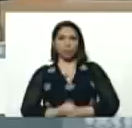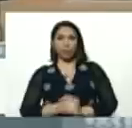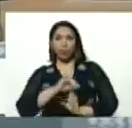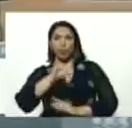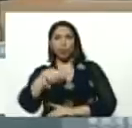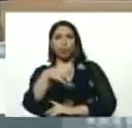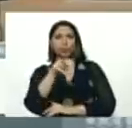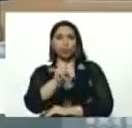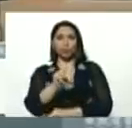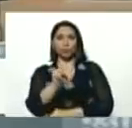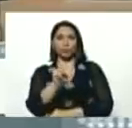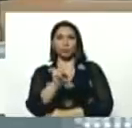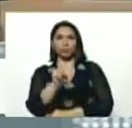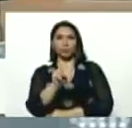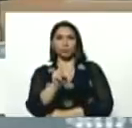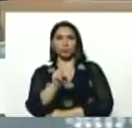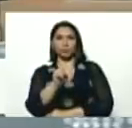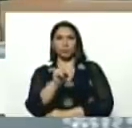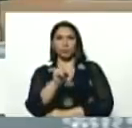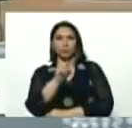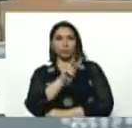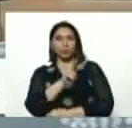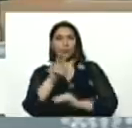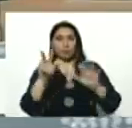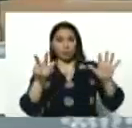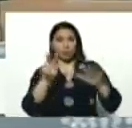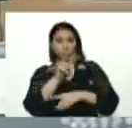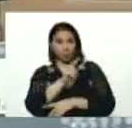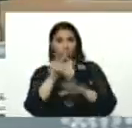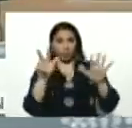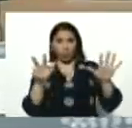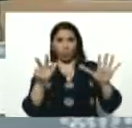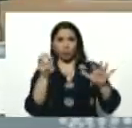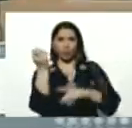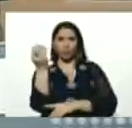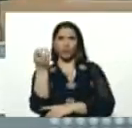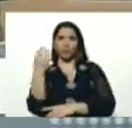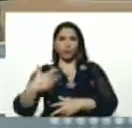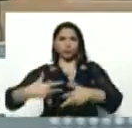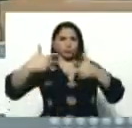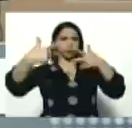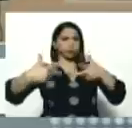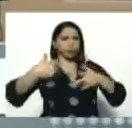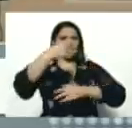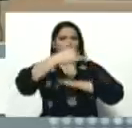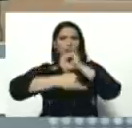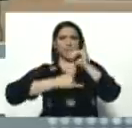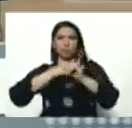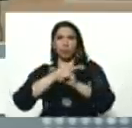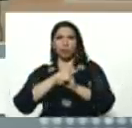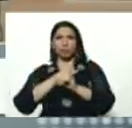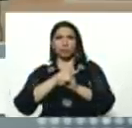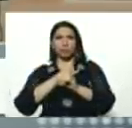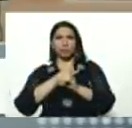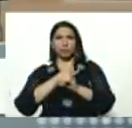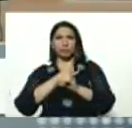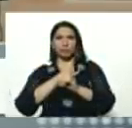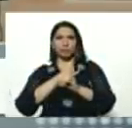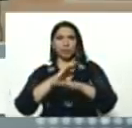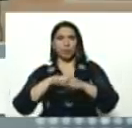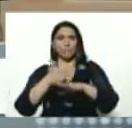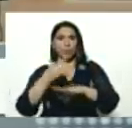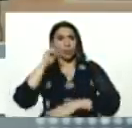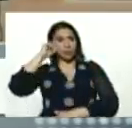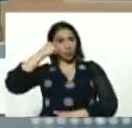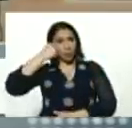julio, 24, 28, esos días, un foro virtual internacional, porque, recuerda